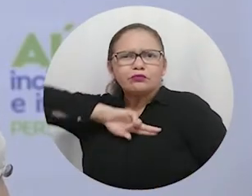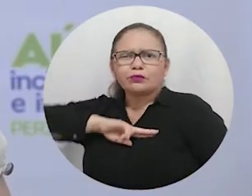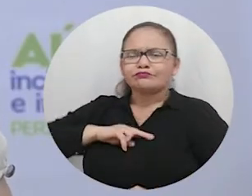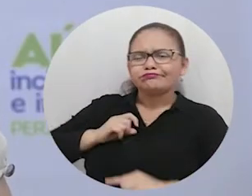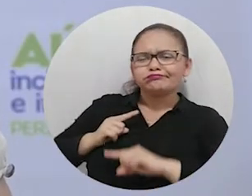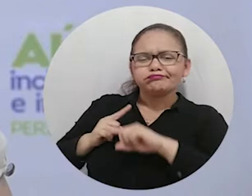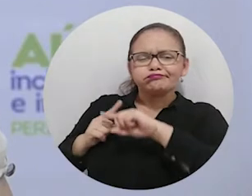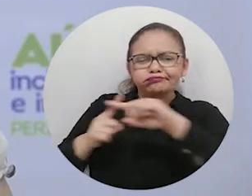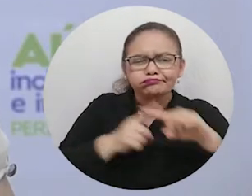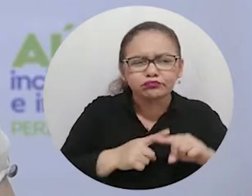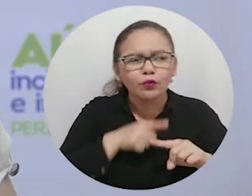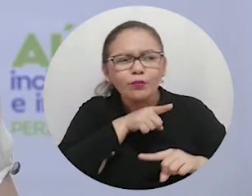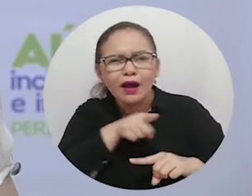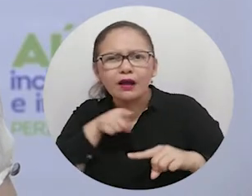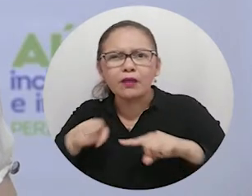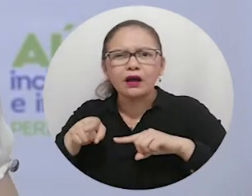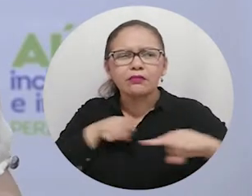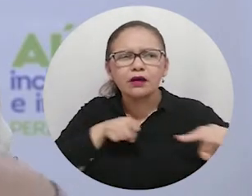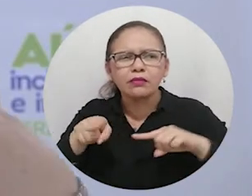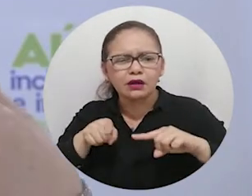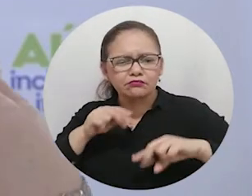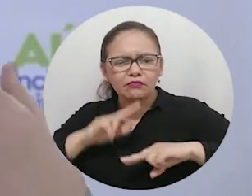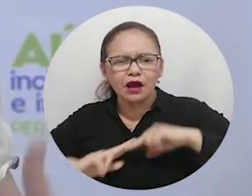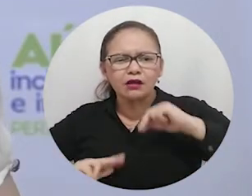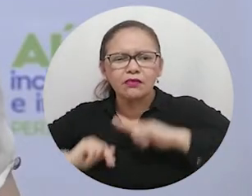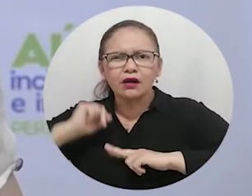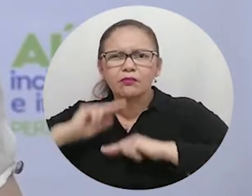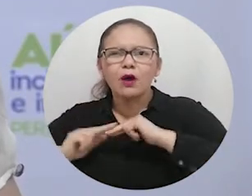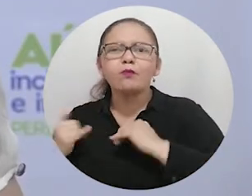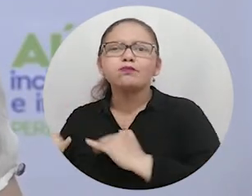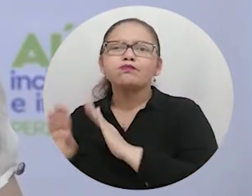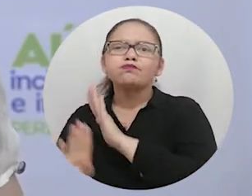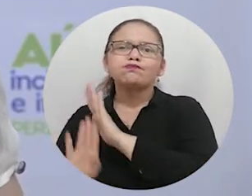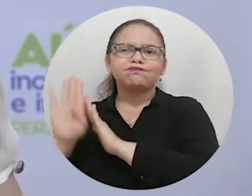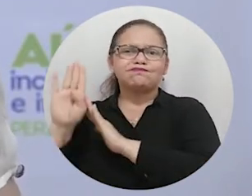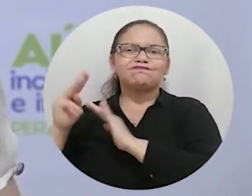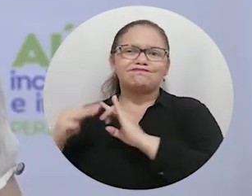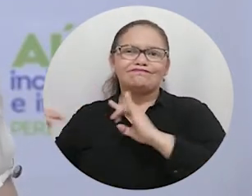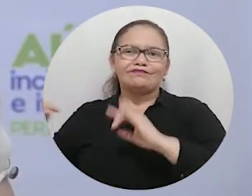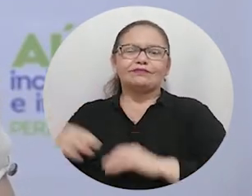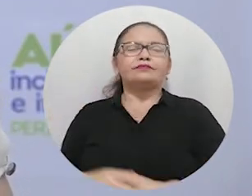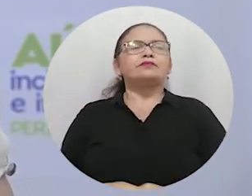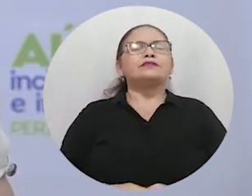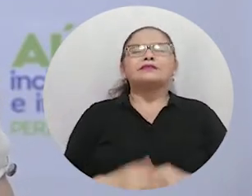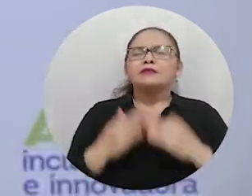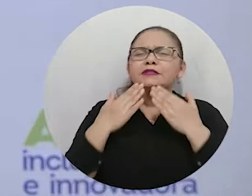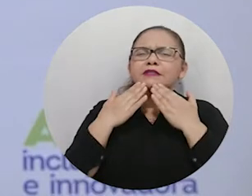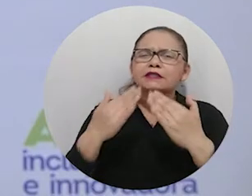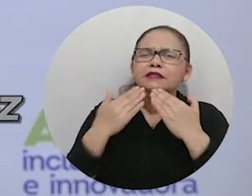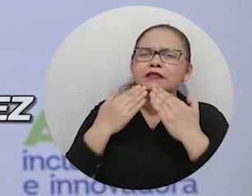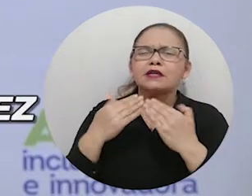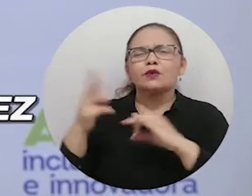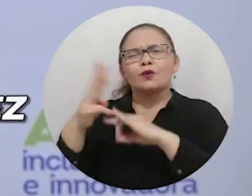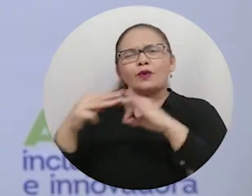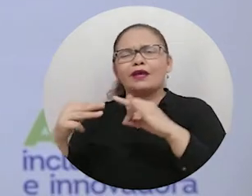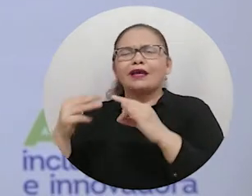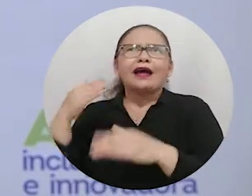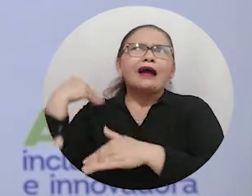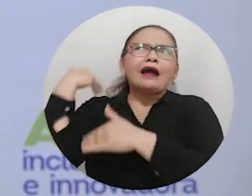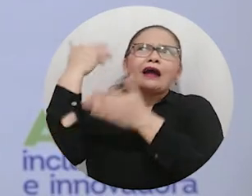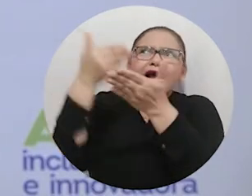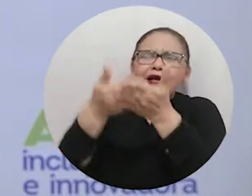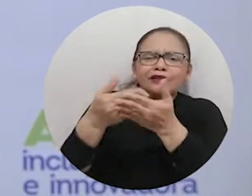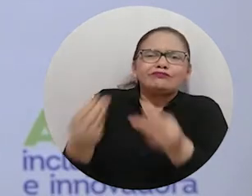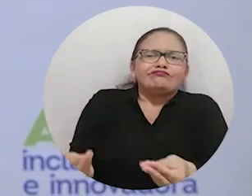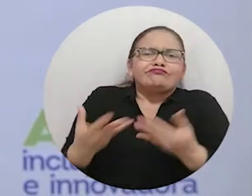lo que cada uno de nosotros hace es lo que da como resultado que la universidad salga adelante. He agradecido a esta institución por